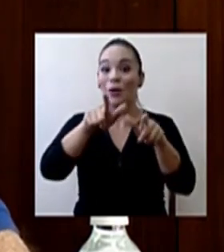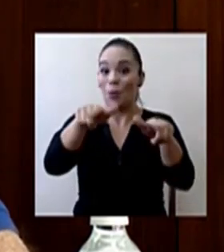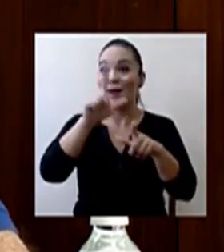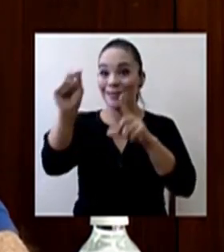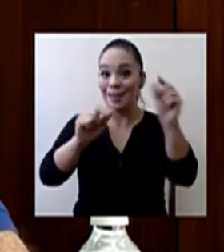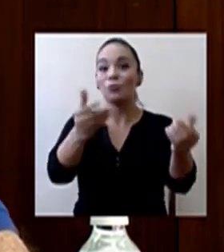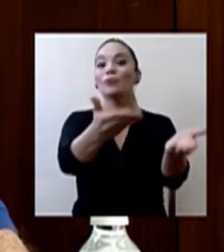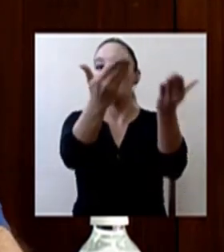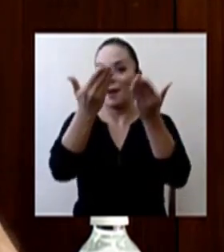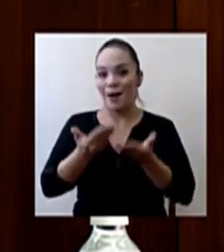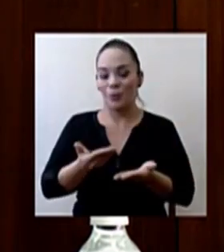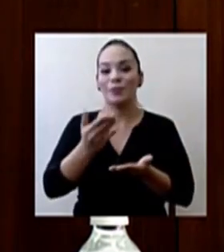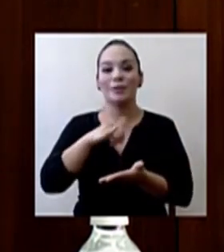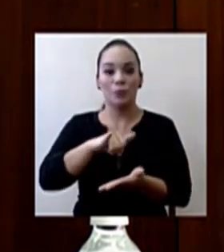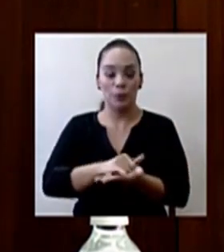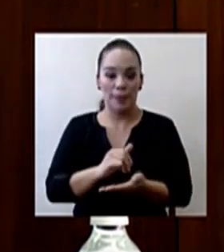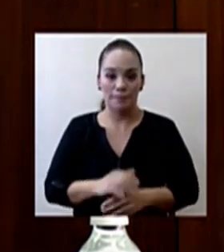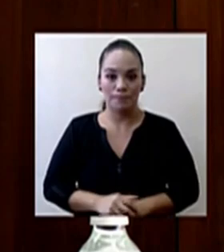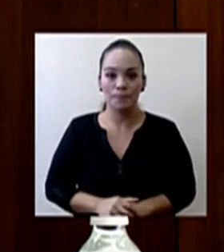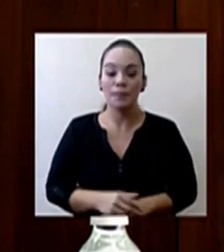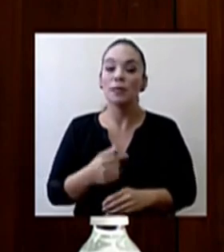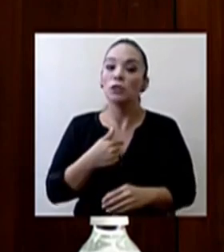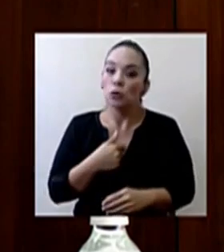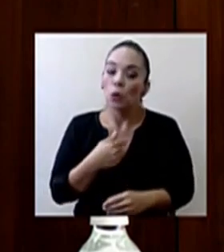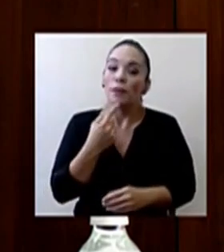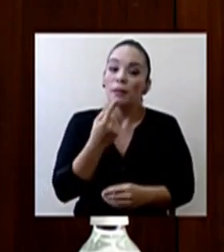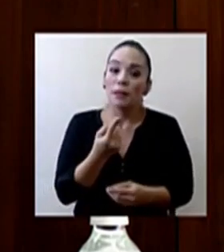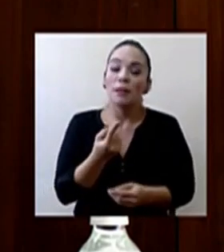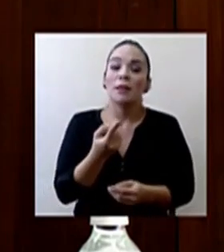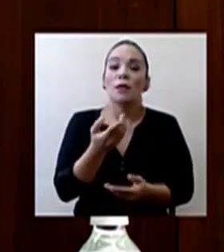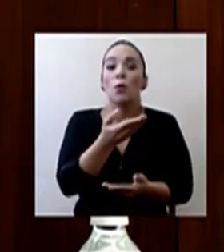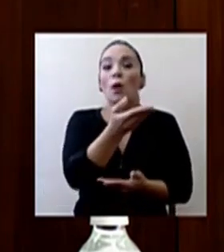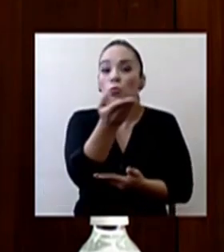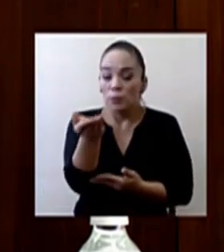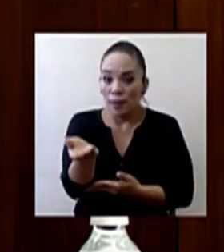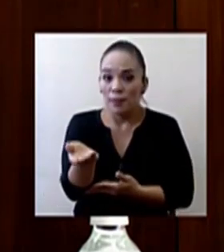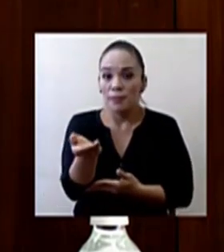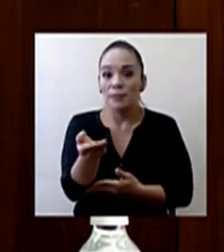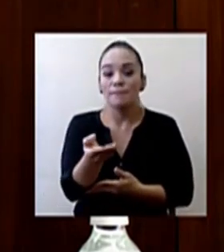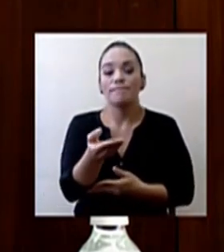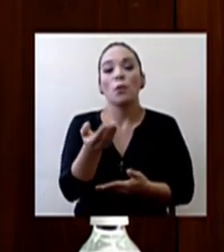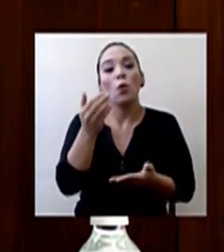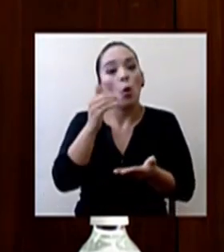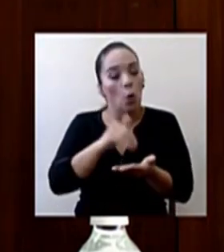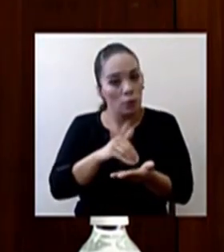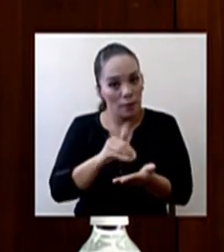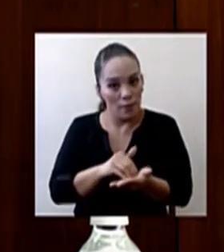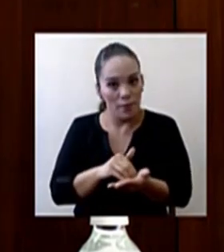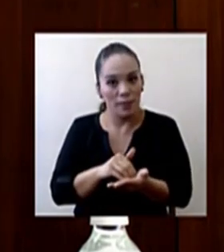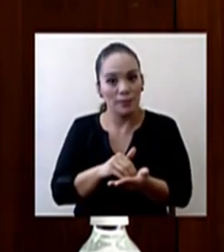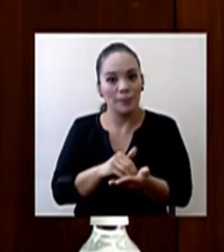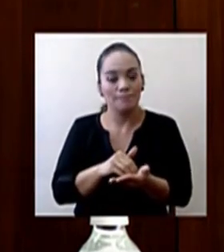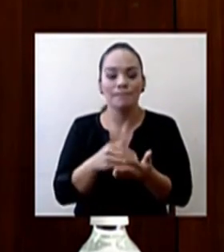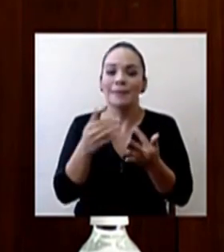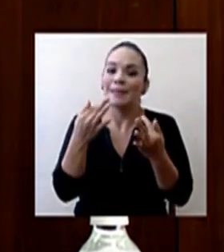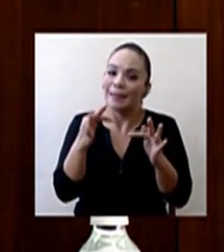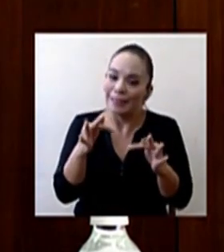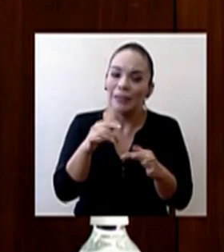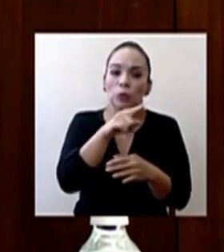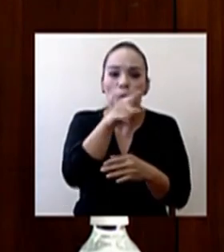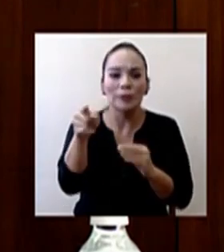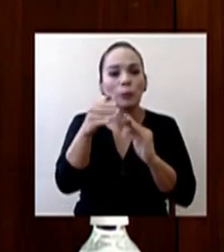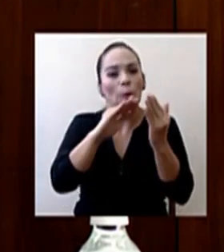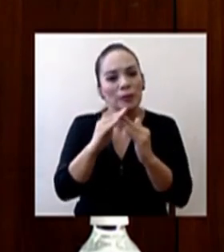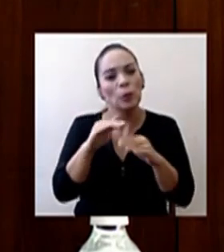Pero de nuevo reitero un mensaje que hemos tratado de que cale en toda la población.